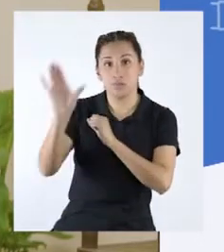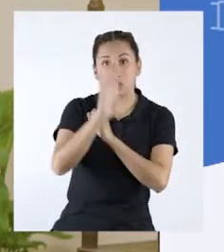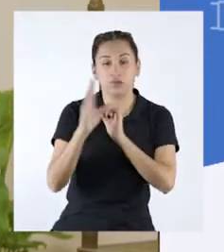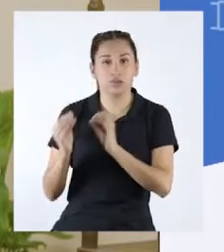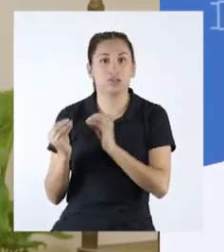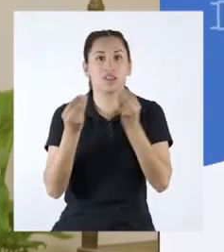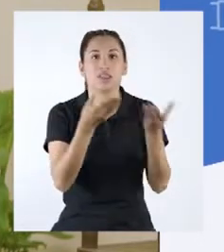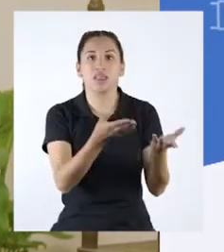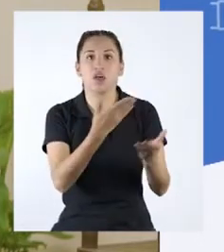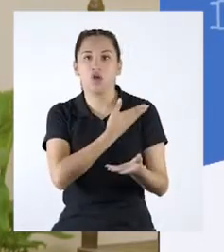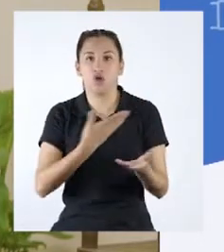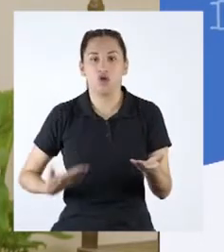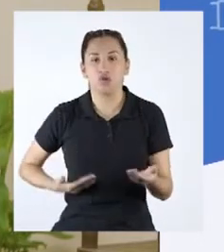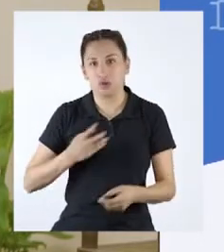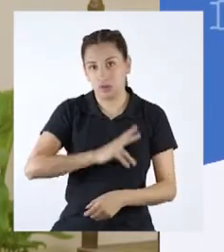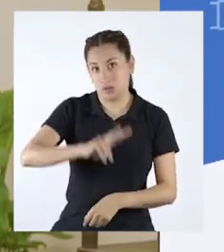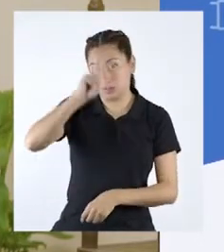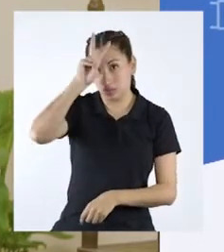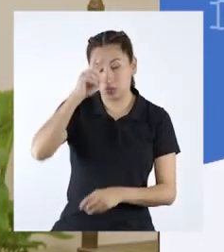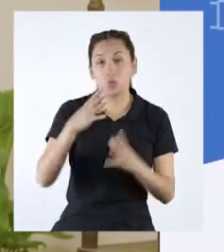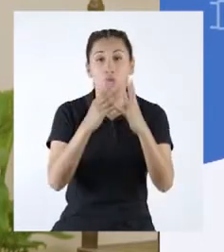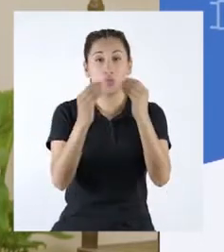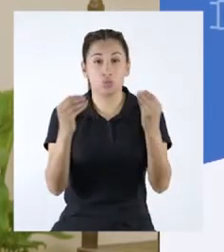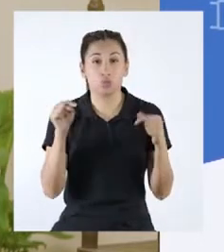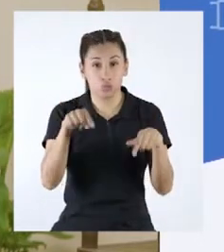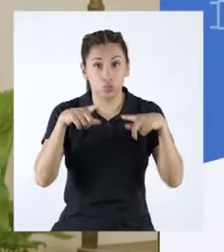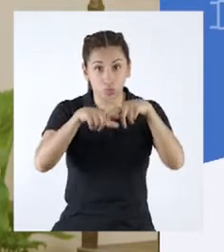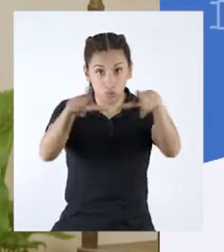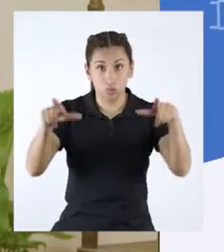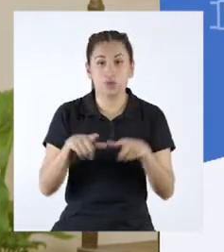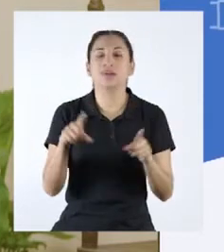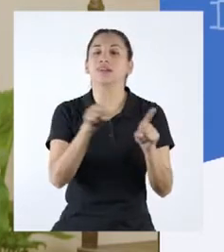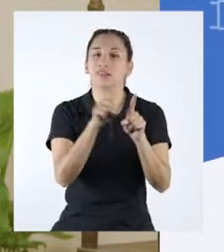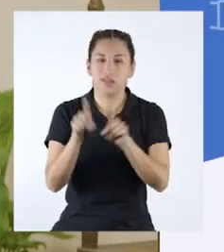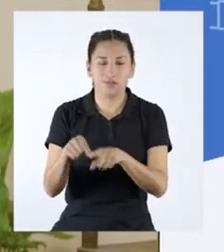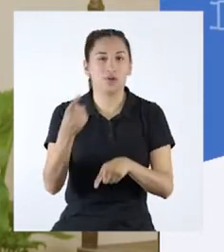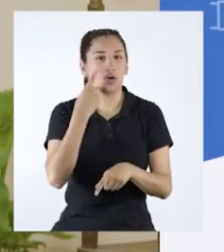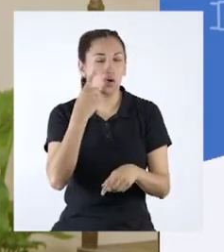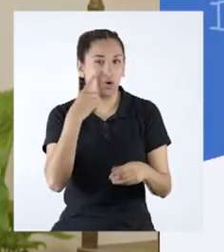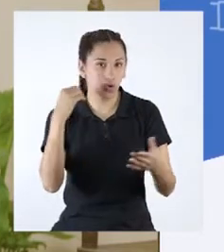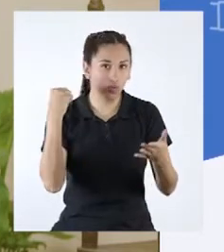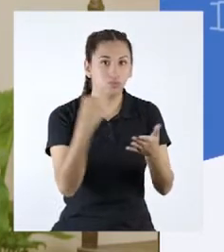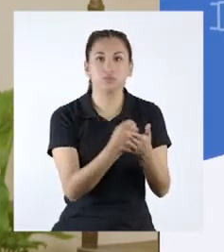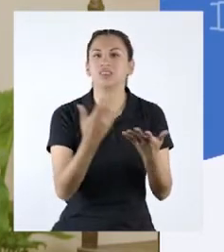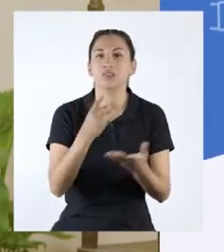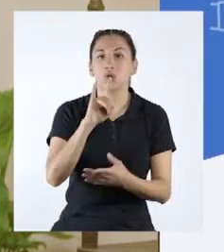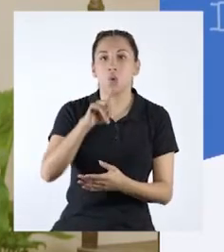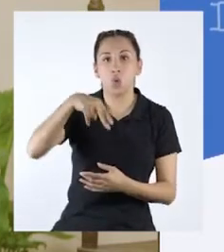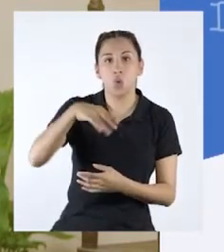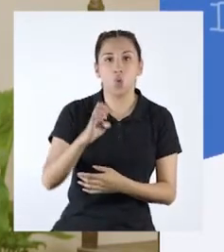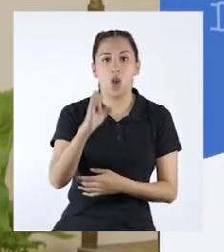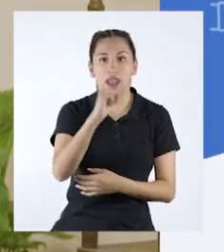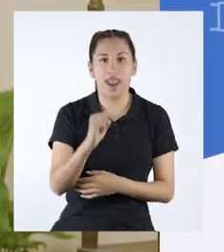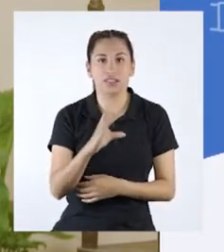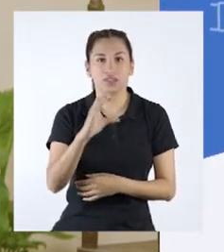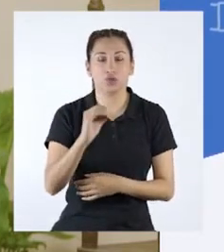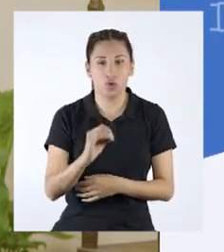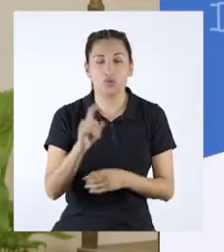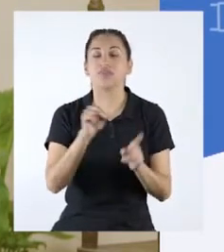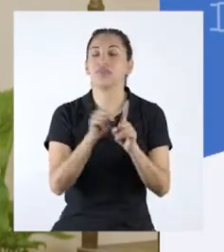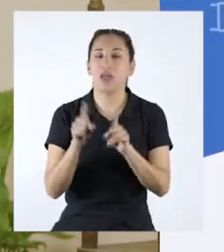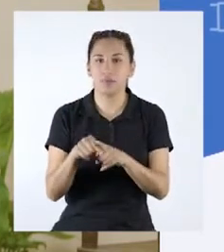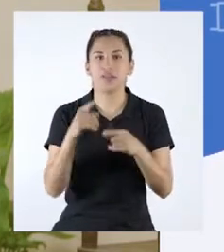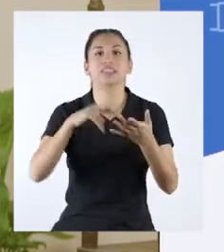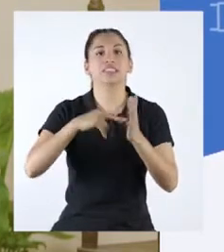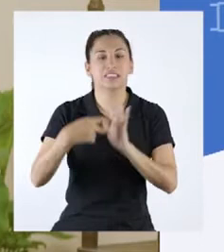que le otorgan el Estado peruano. Muchos de estos espacios también son reconocidos por la UNESCO y, por lo tanto,